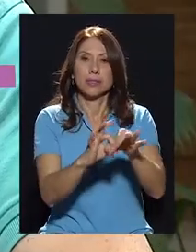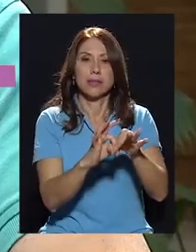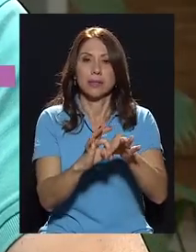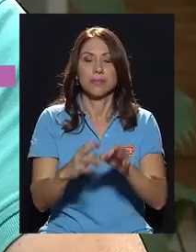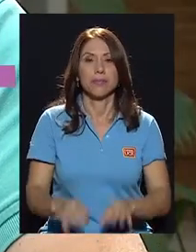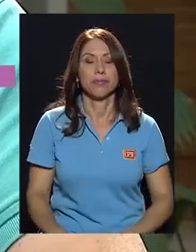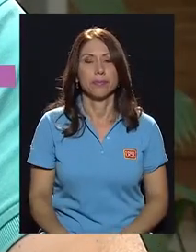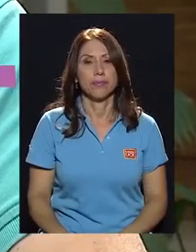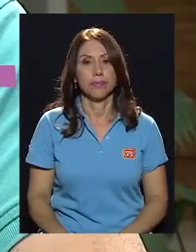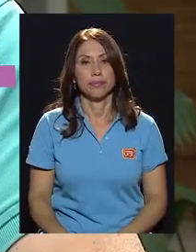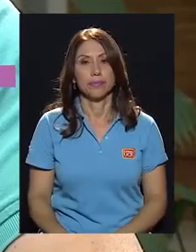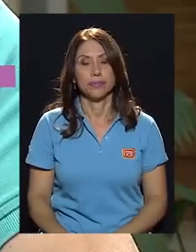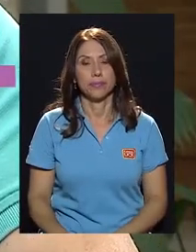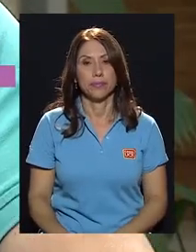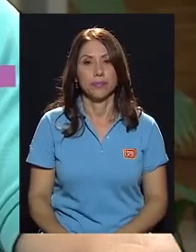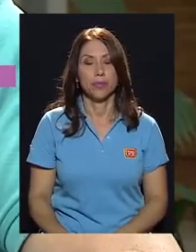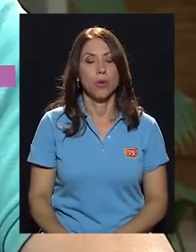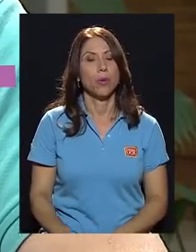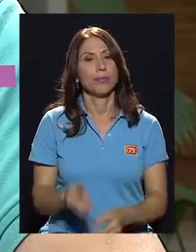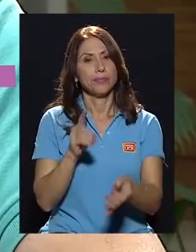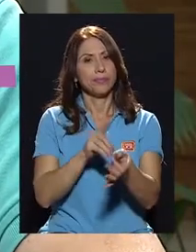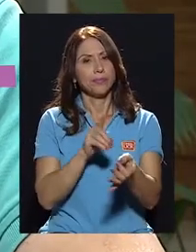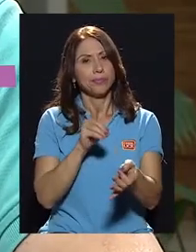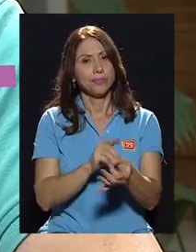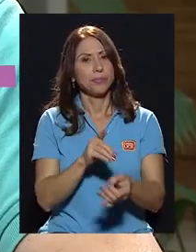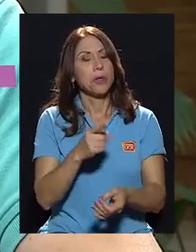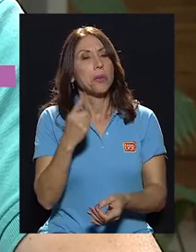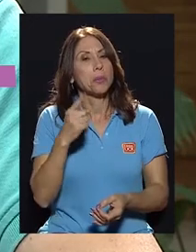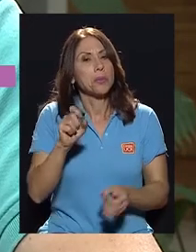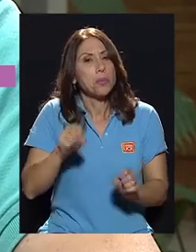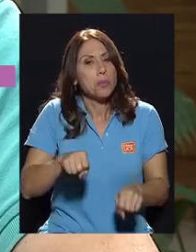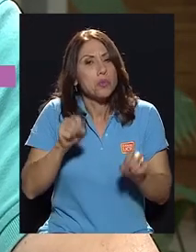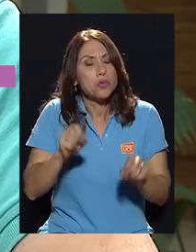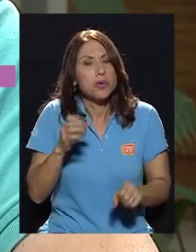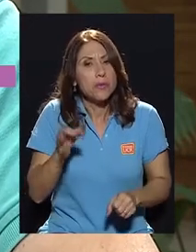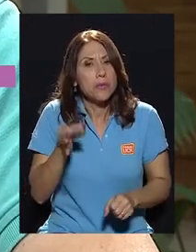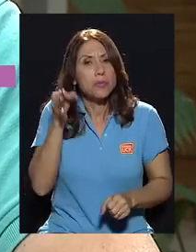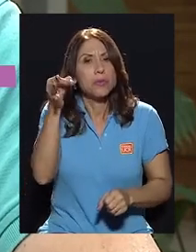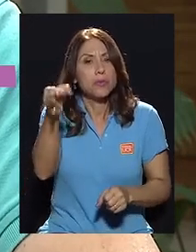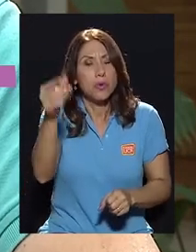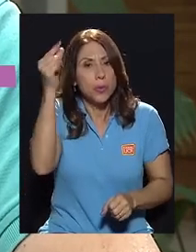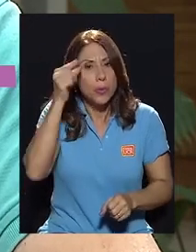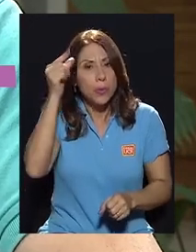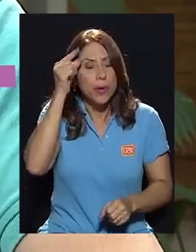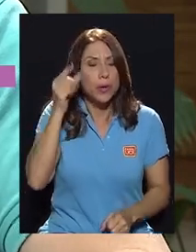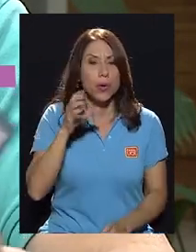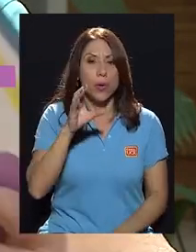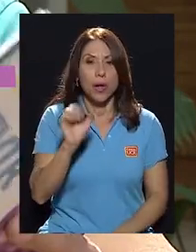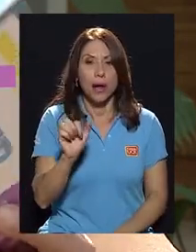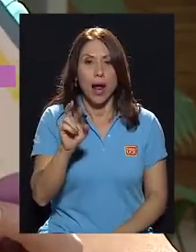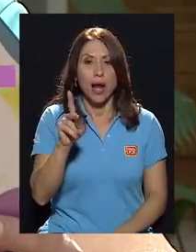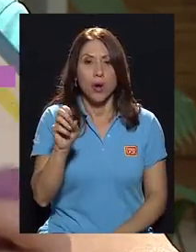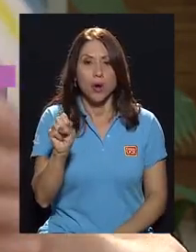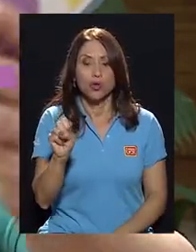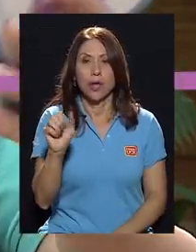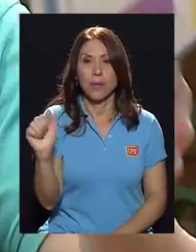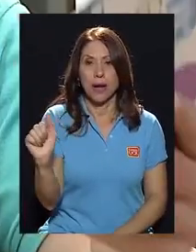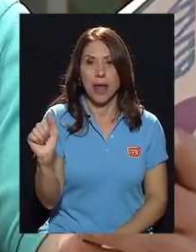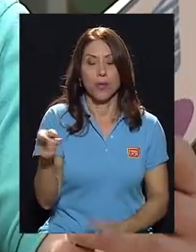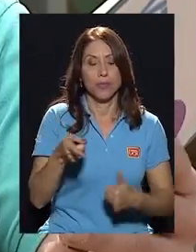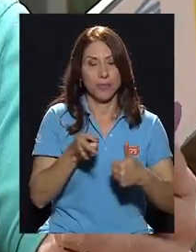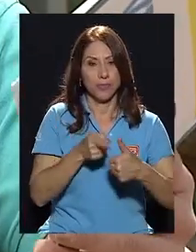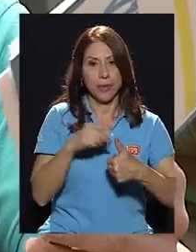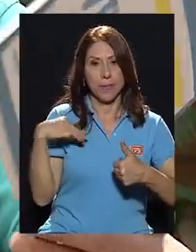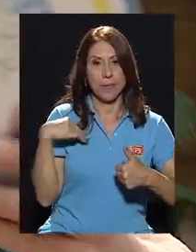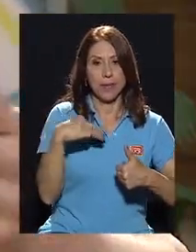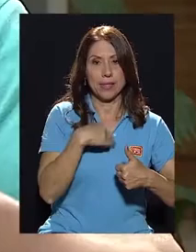¿Cómo visibiliza usted, doctora, en un evento al gobierno de don Carlos Alvarado, la comunicación entre el